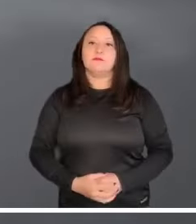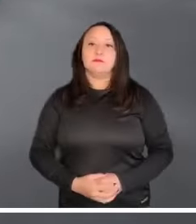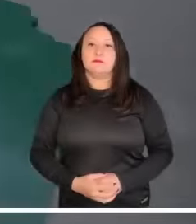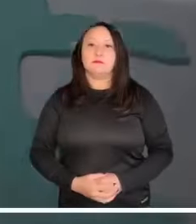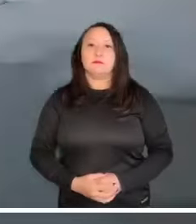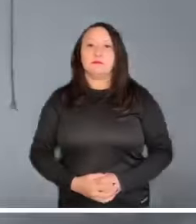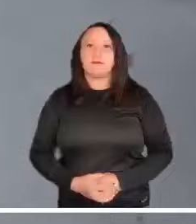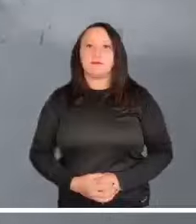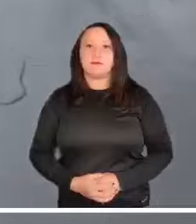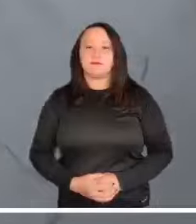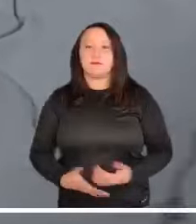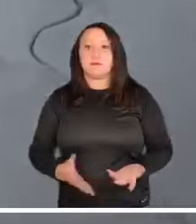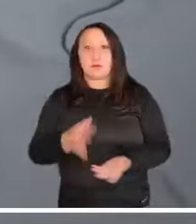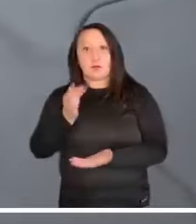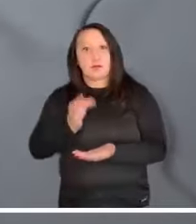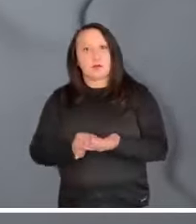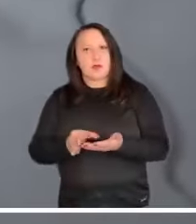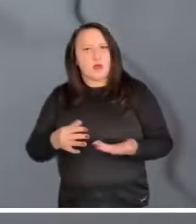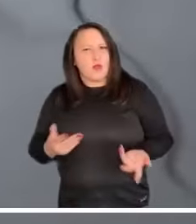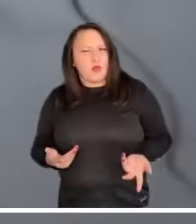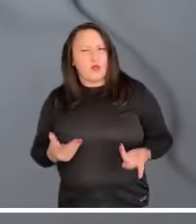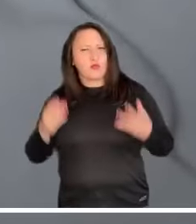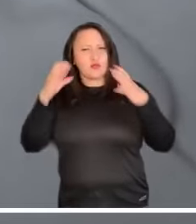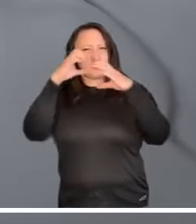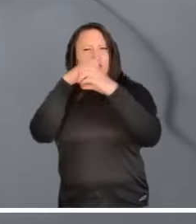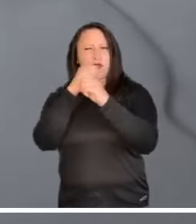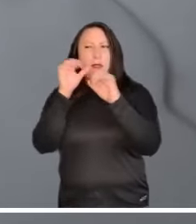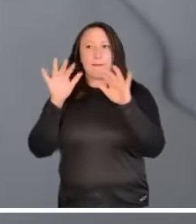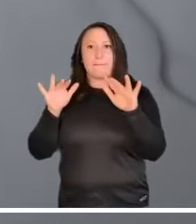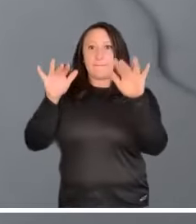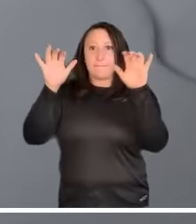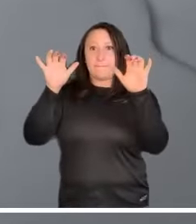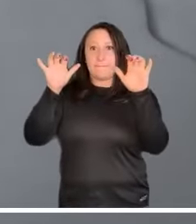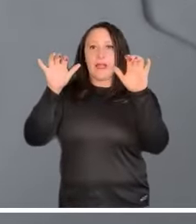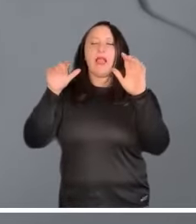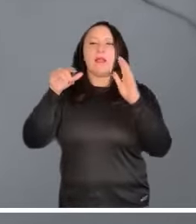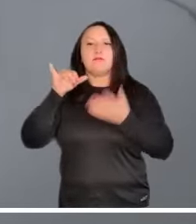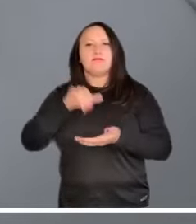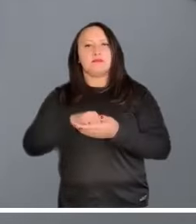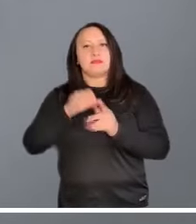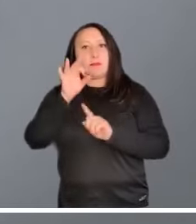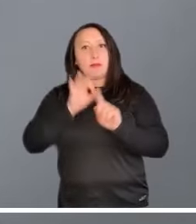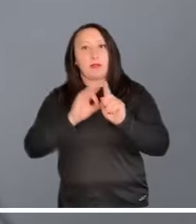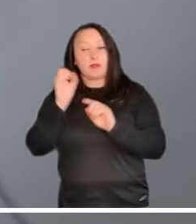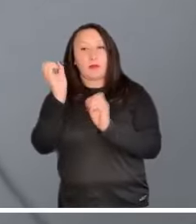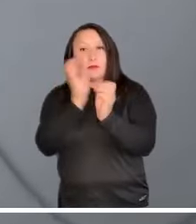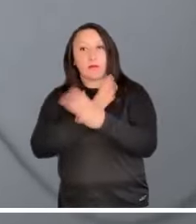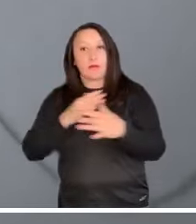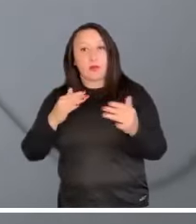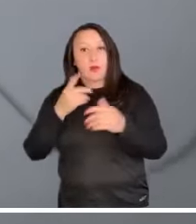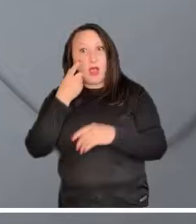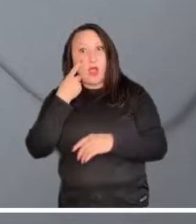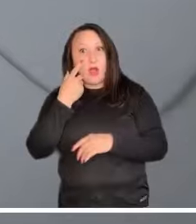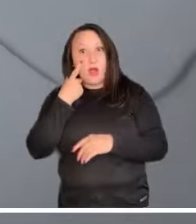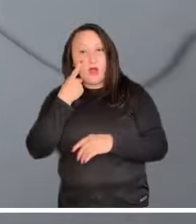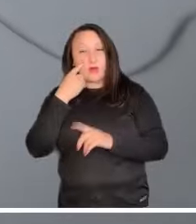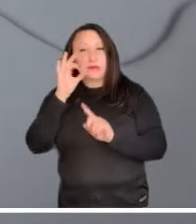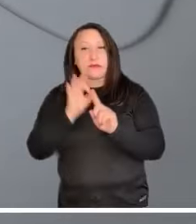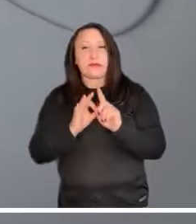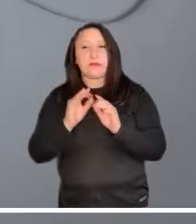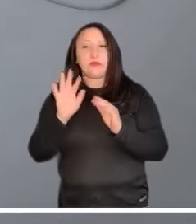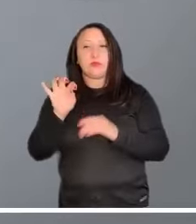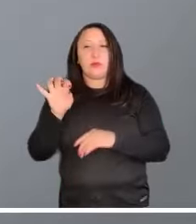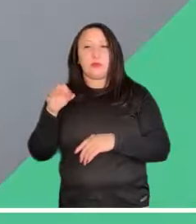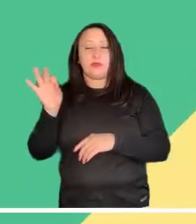En la capital parece que la noche se mantendrá seca, atentos a la temperatura de la madrugada que podría bajar hasta los 9